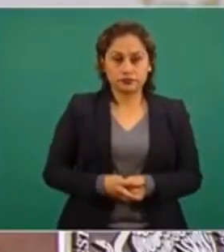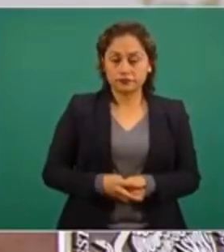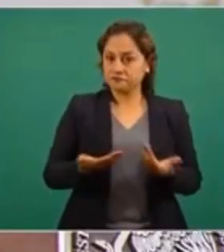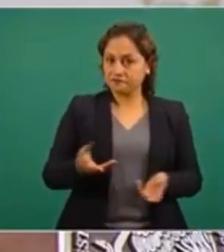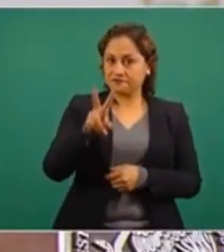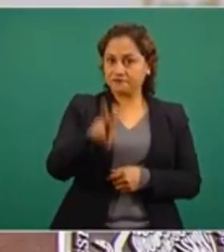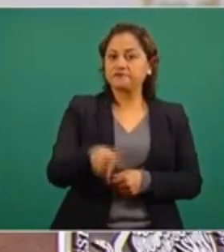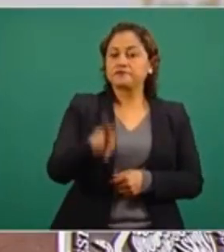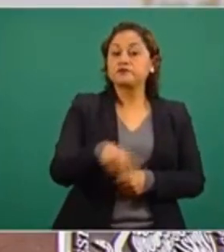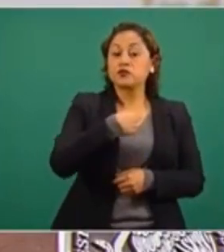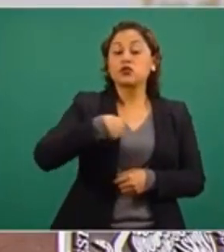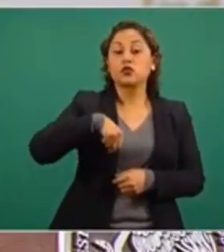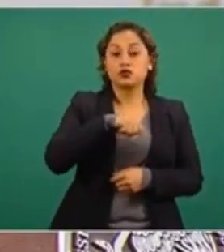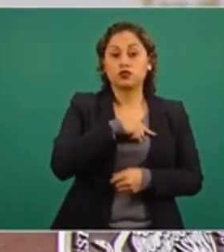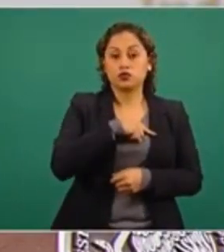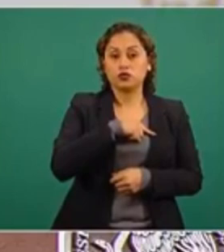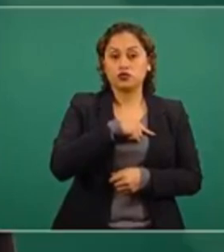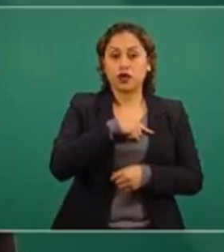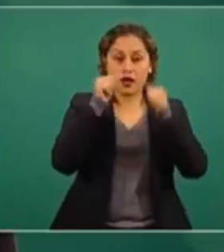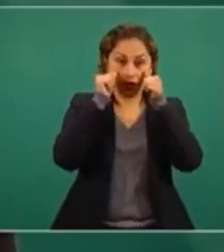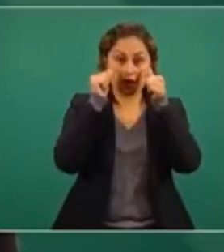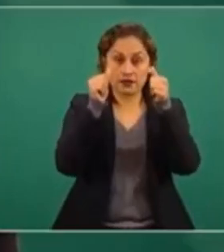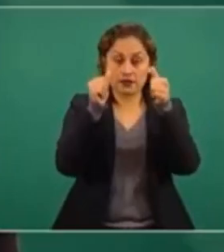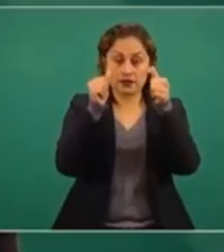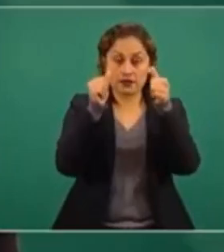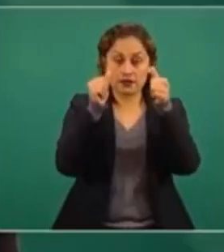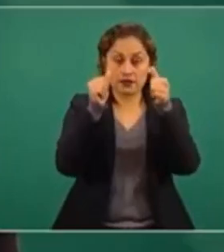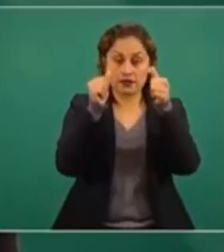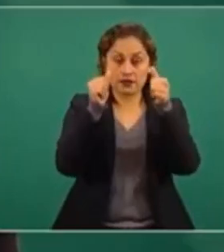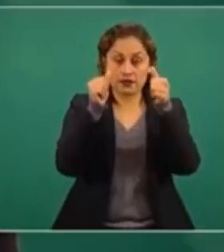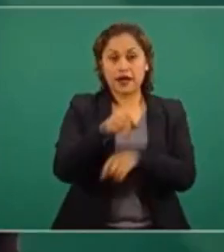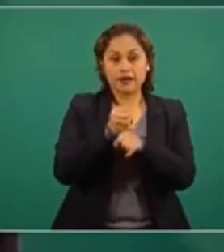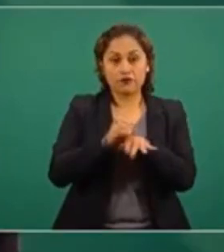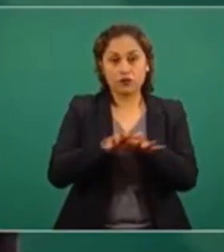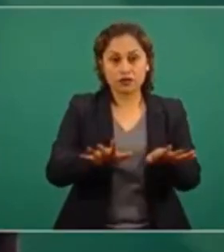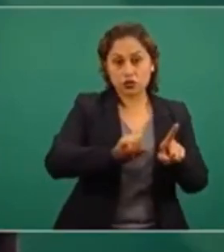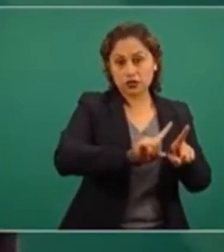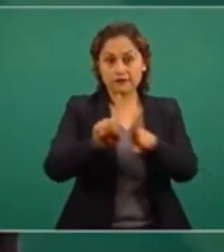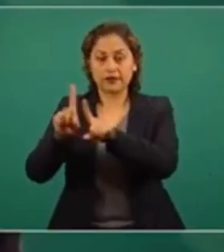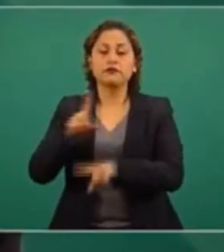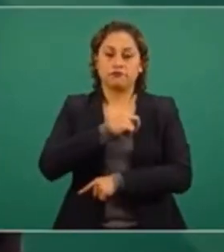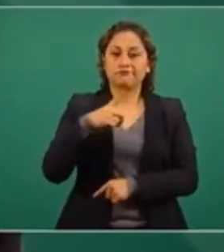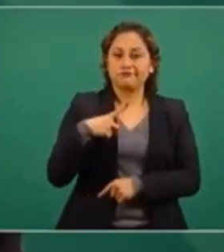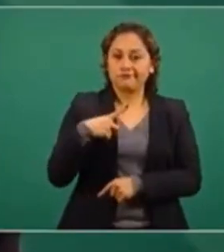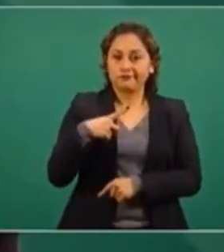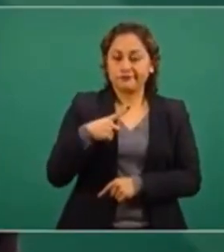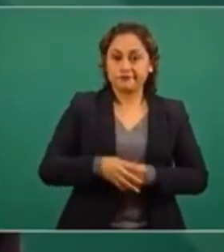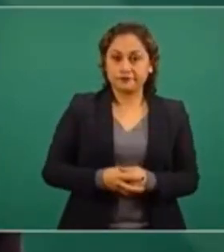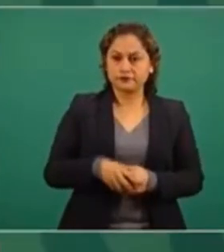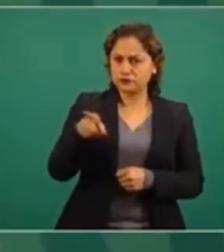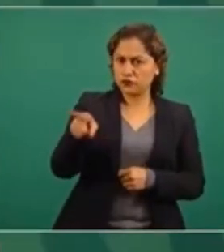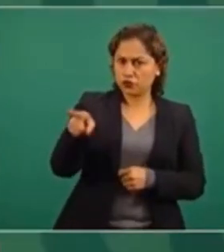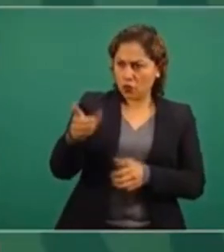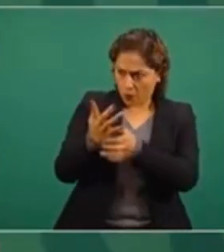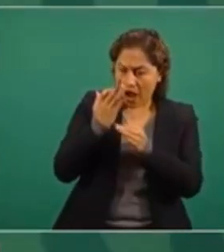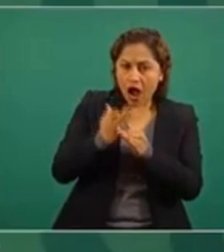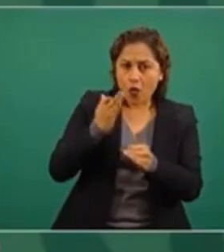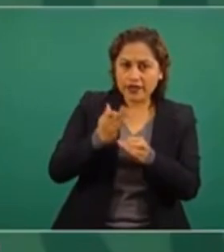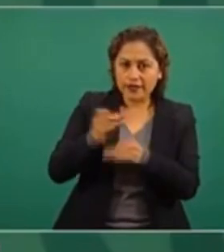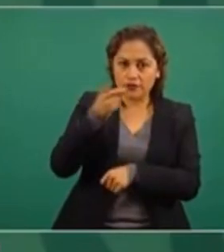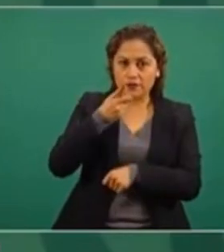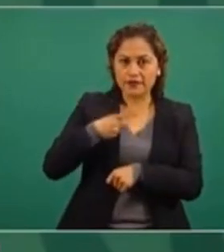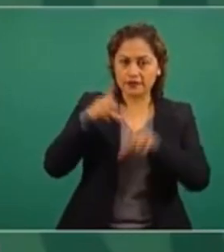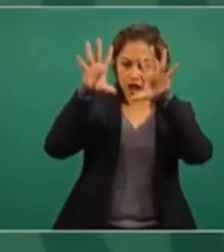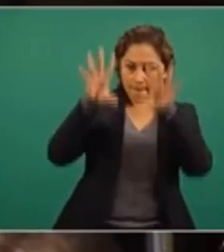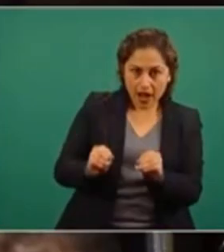en efecto, que estar creando medios alternativos de comunicación. Esto que tú bien señalas como un apagón,